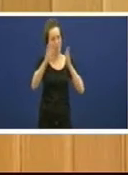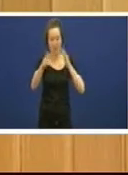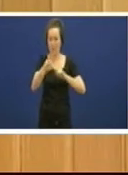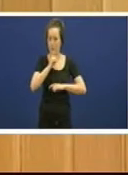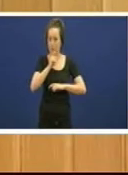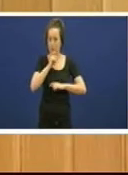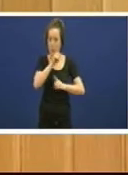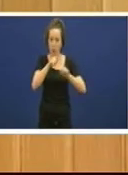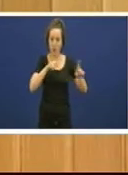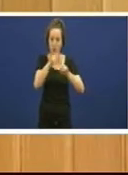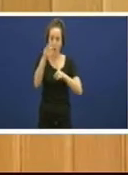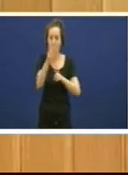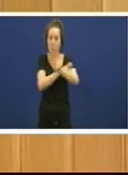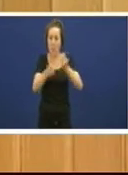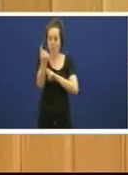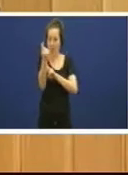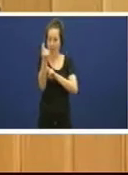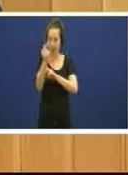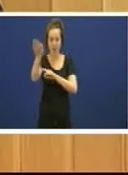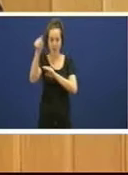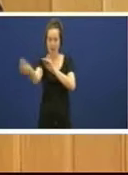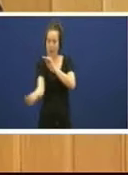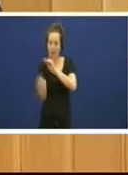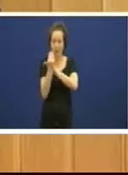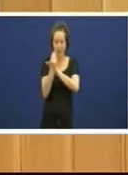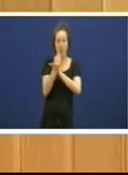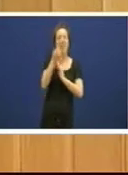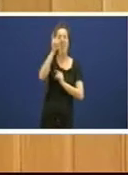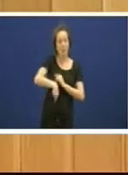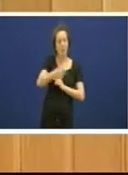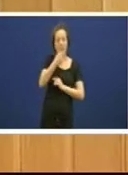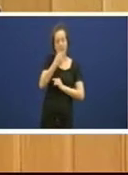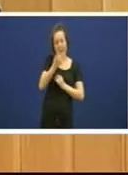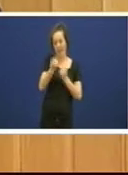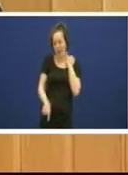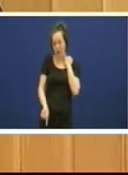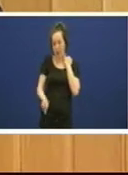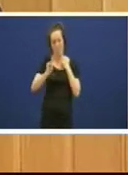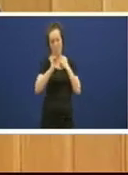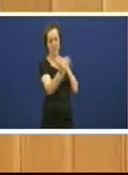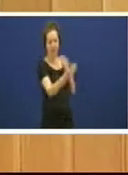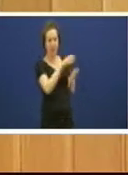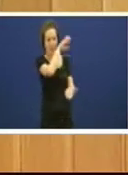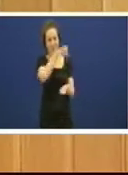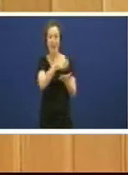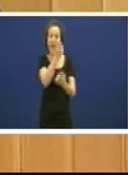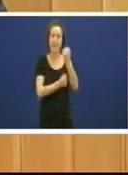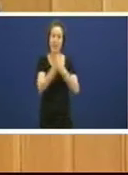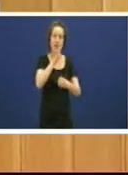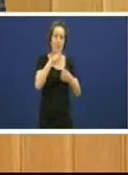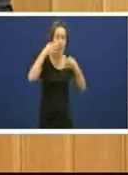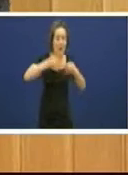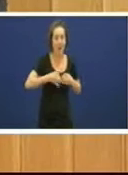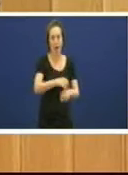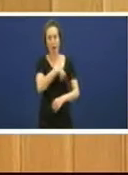capitalización externa e ademais que era contraproducente para a finalidade de última das entidades financieras que era dar cretos as persoas